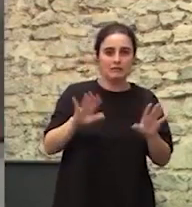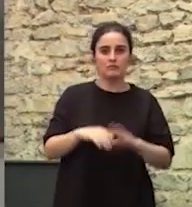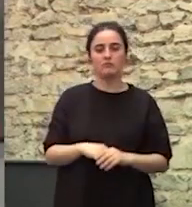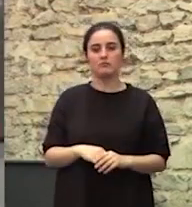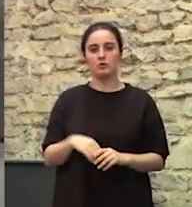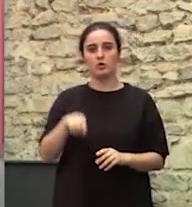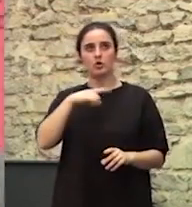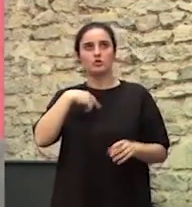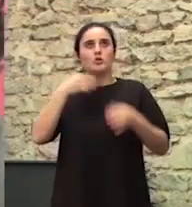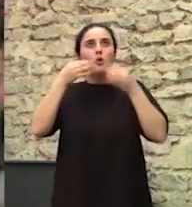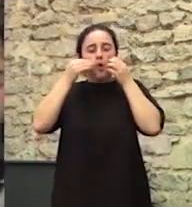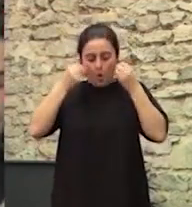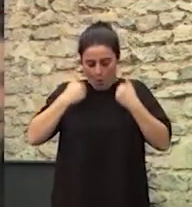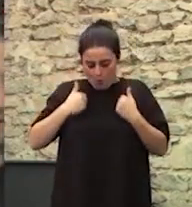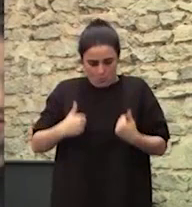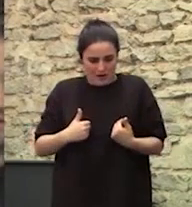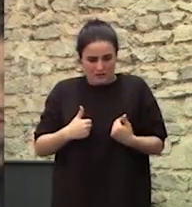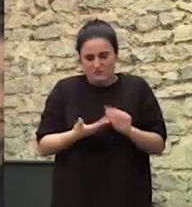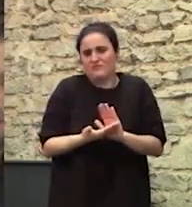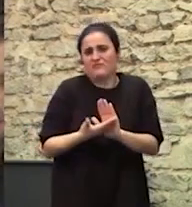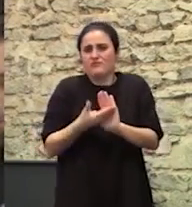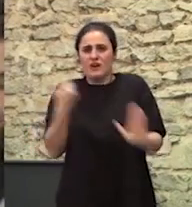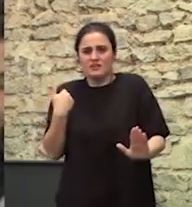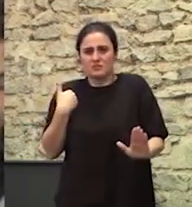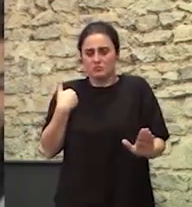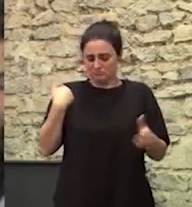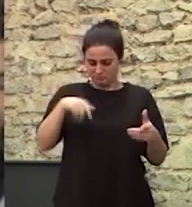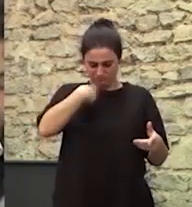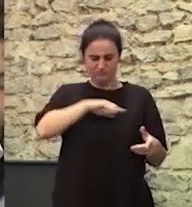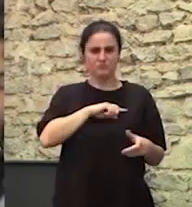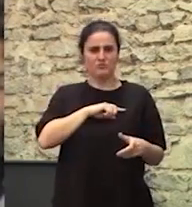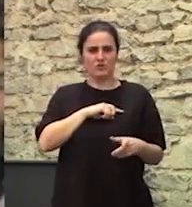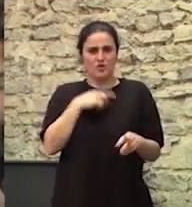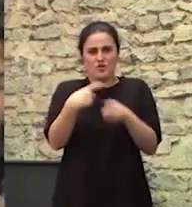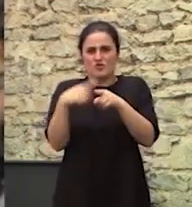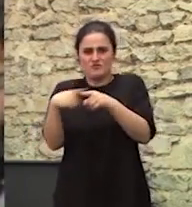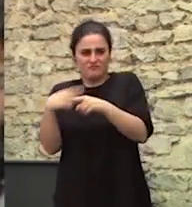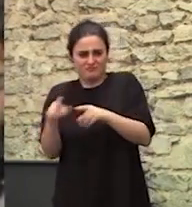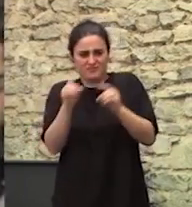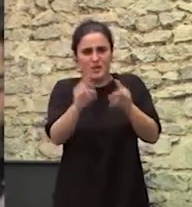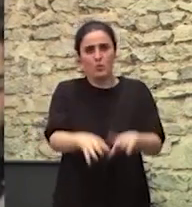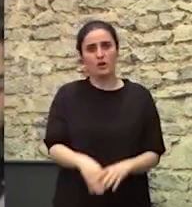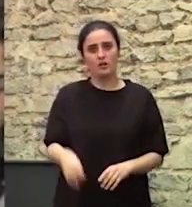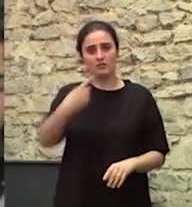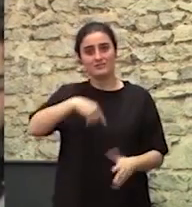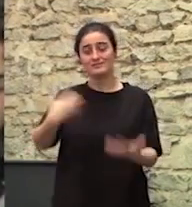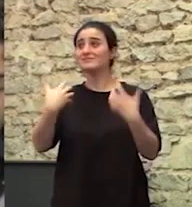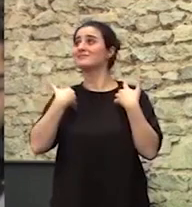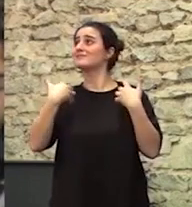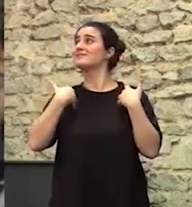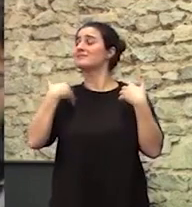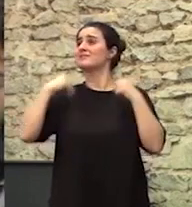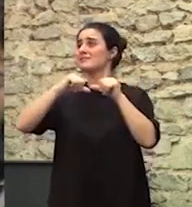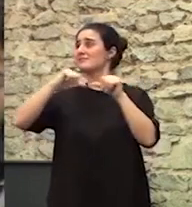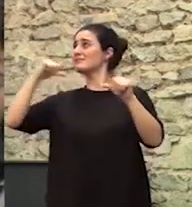deshumaniza A nosotras se nos objetiviza Y llevamos padeciendo eso Sufriendo eso